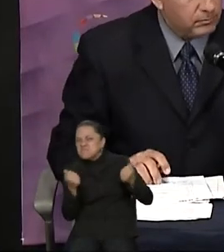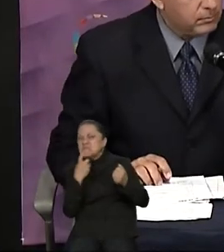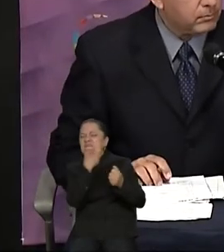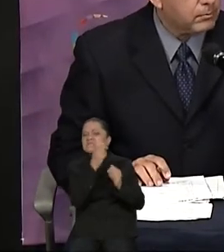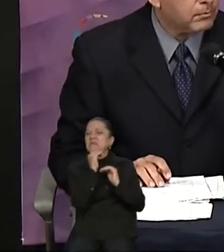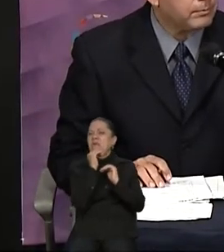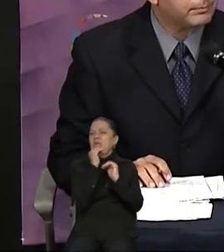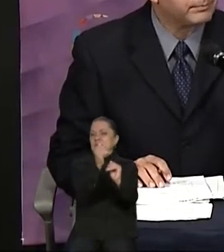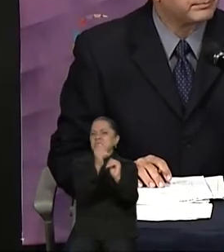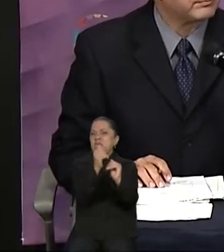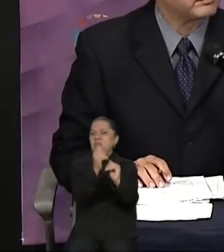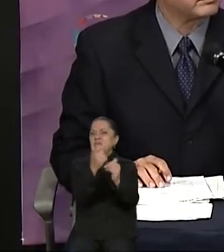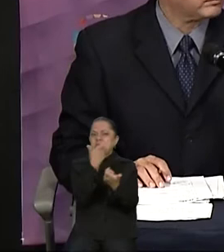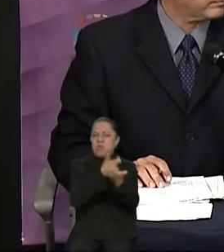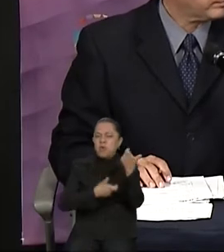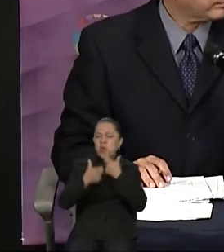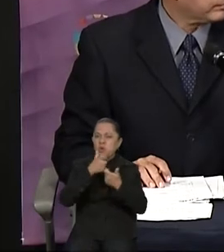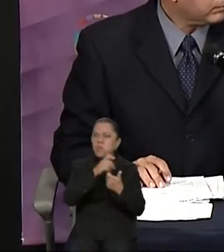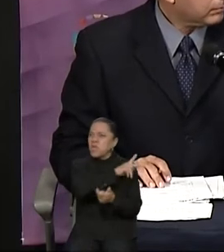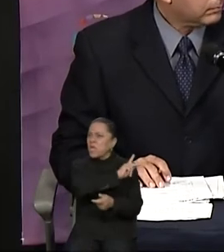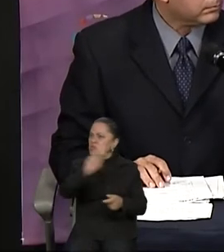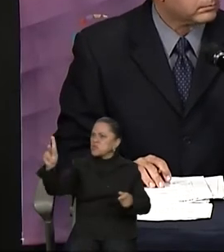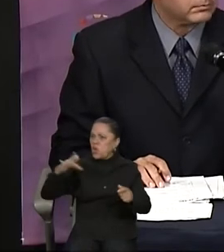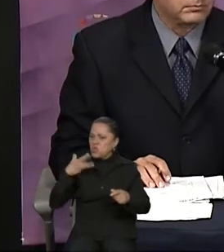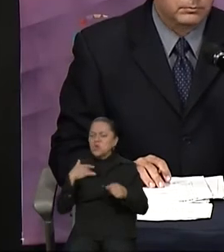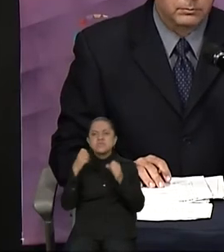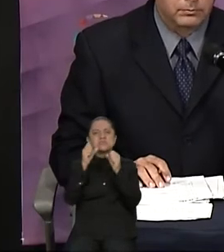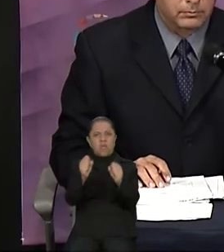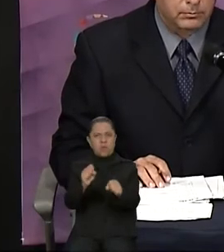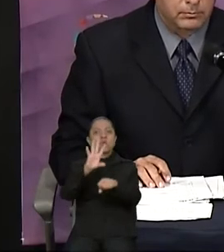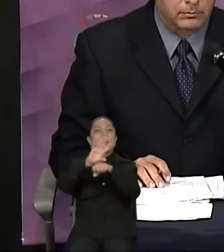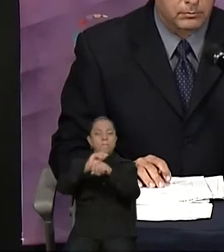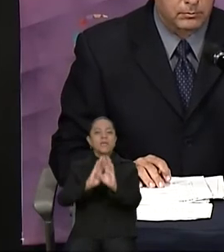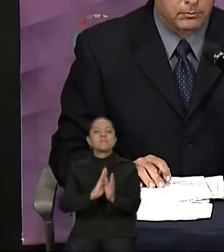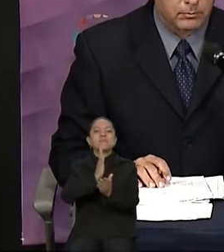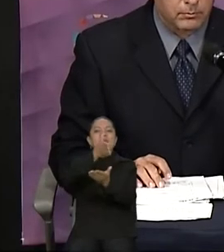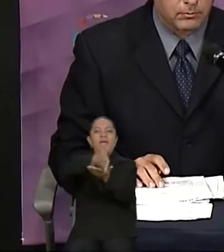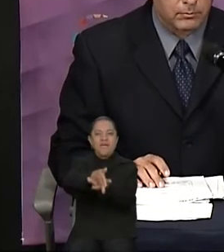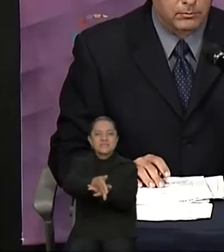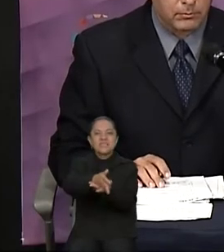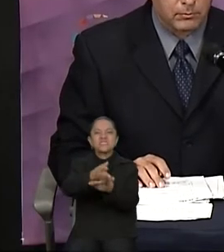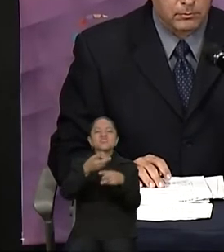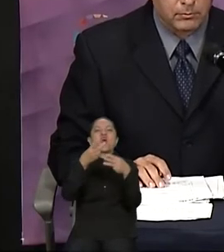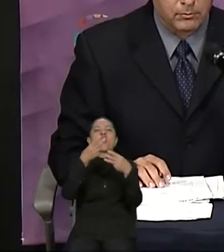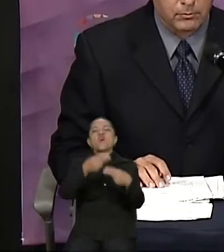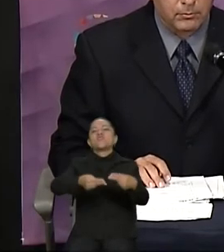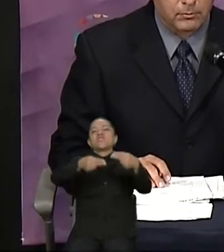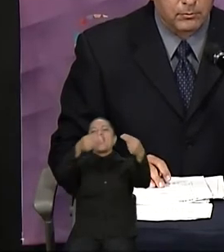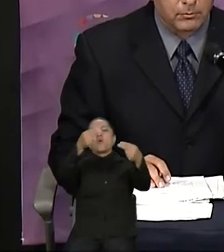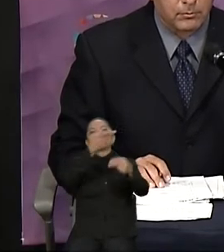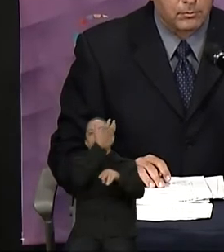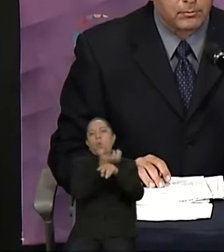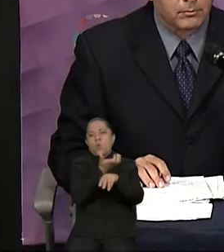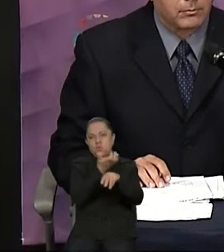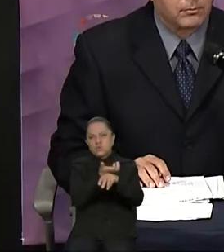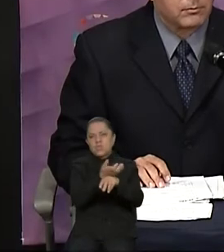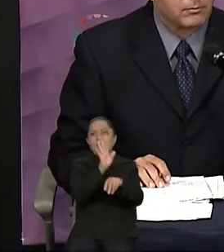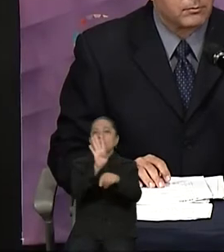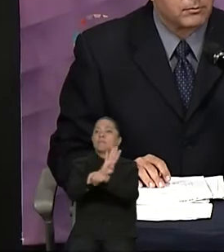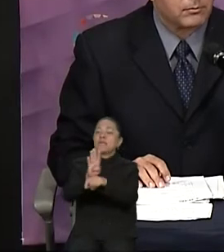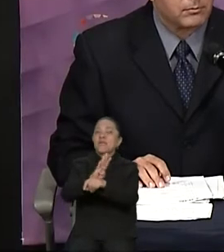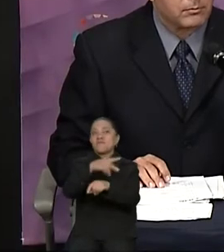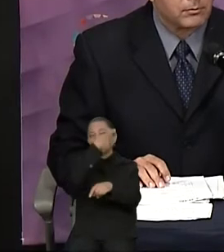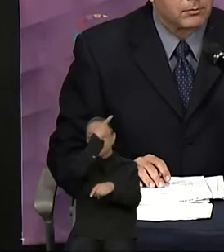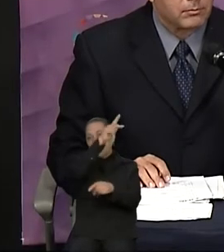es marco en el que el